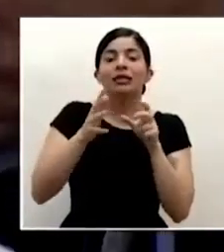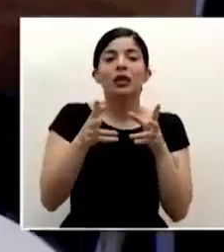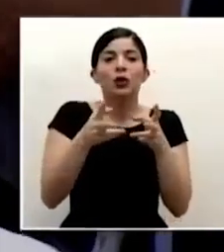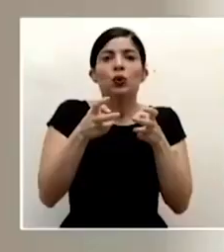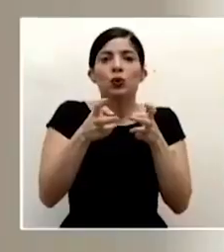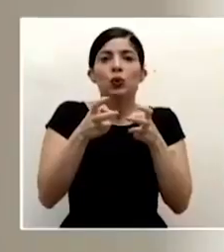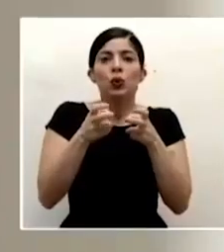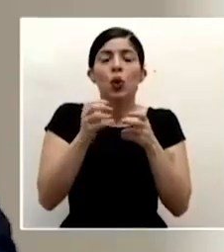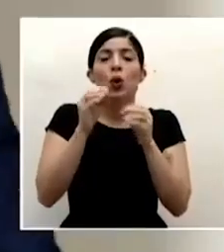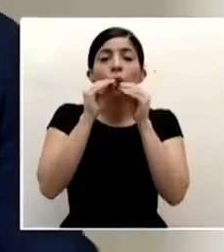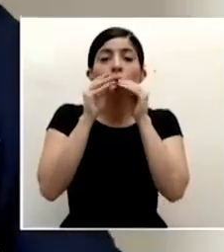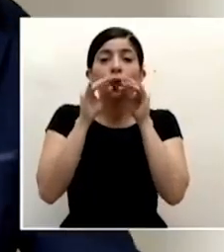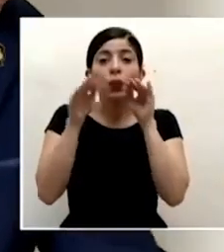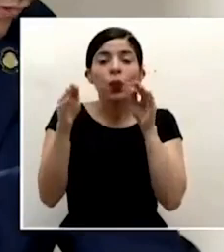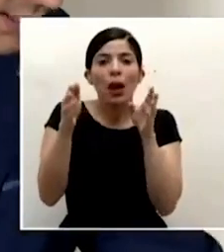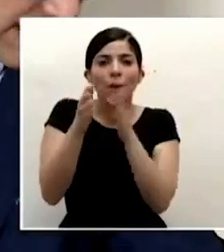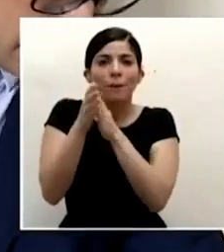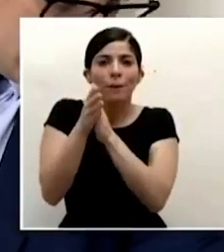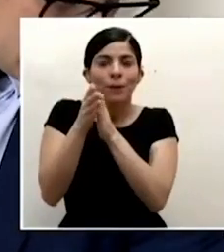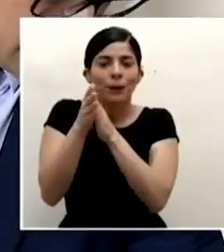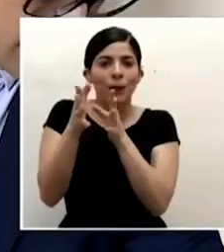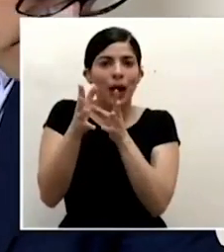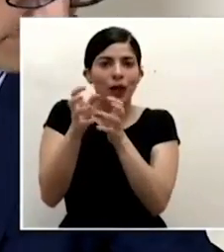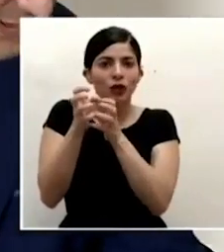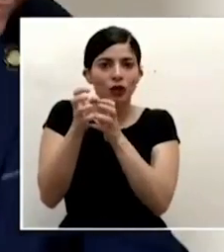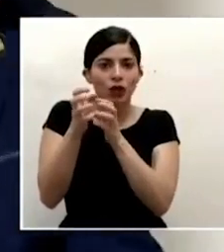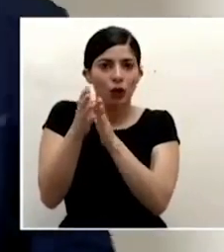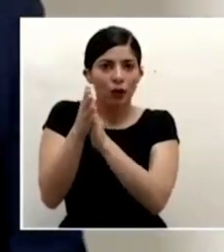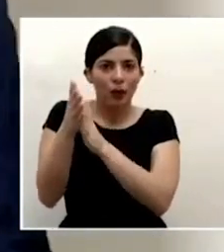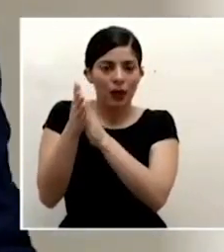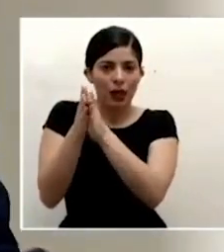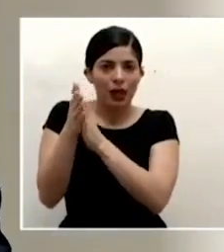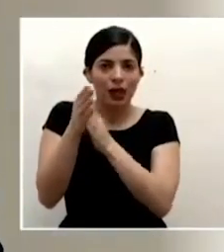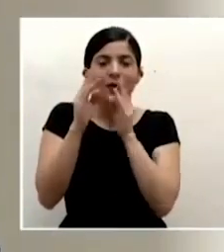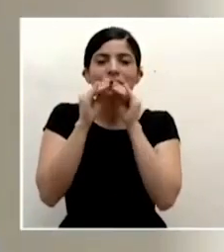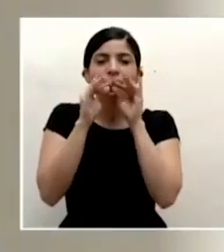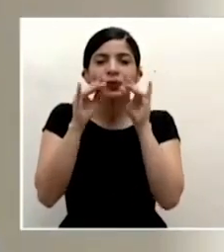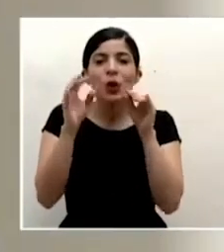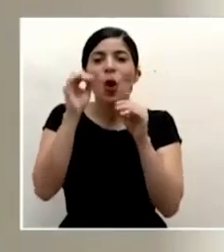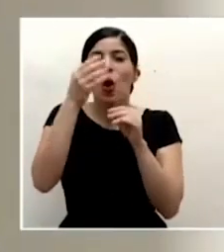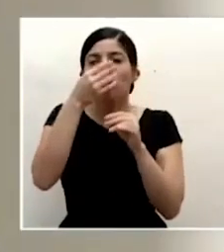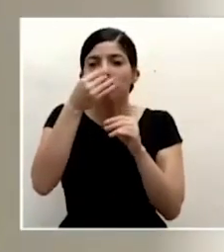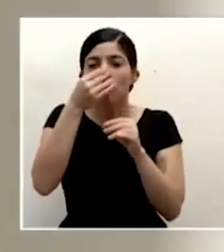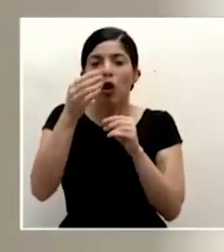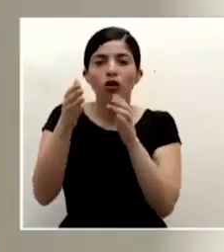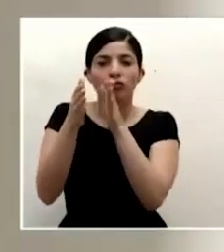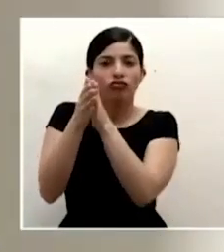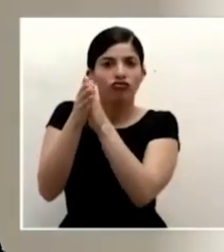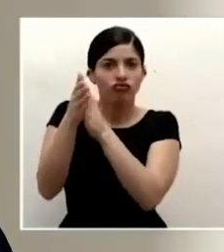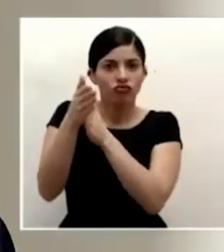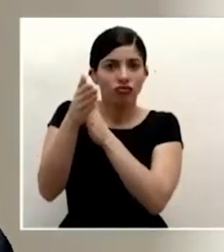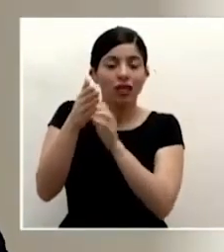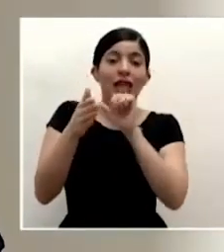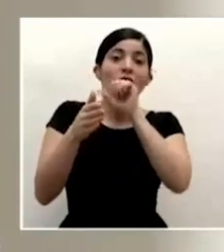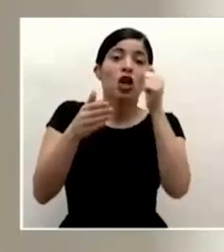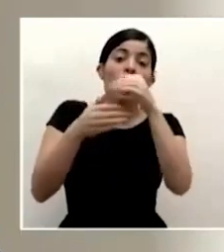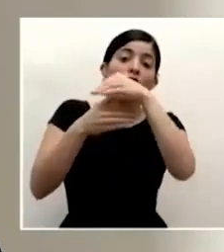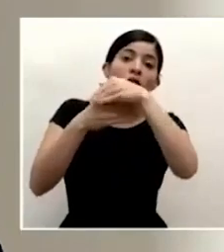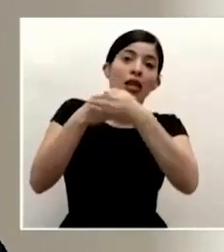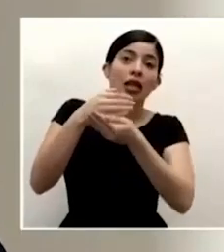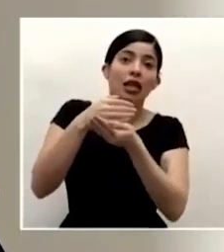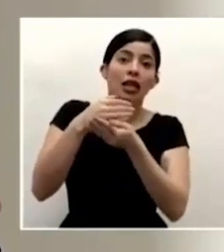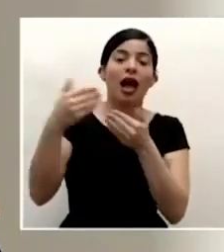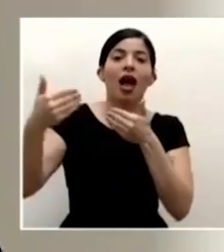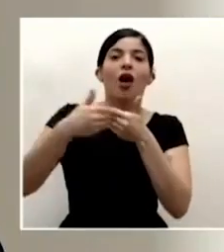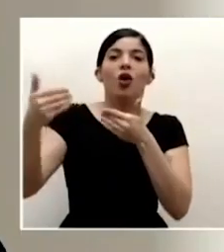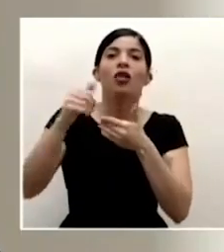de saliva que salen de la boca y la nariz de las personas o las gotitas de secreción y una tela anti fluidos que justamente